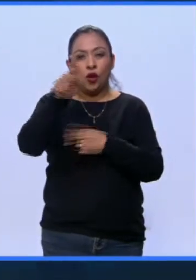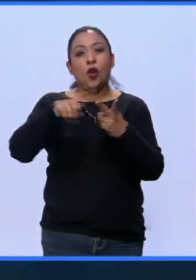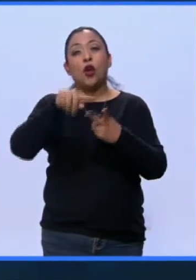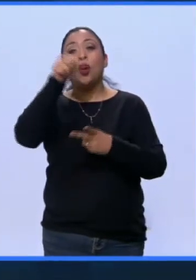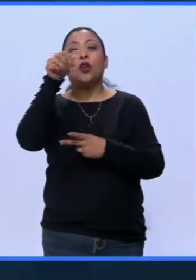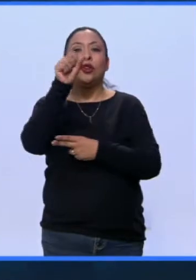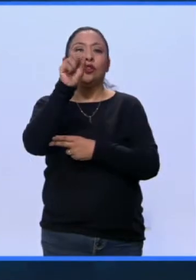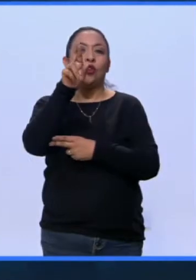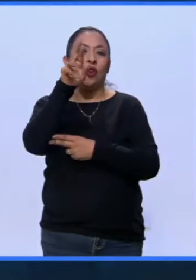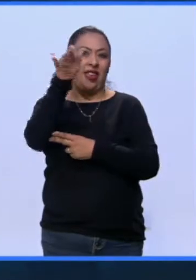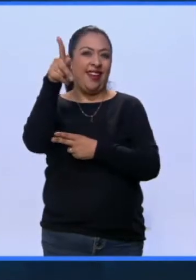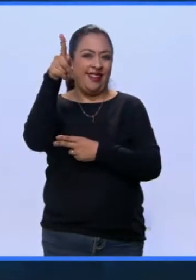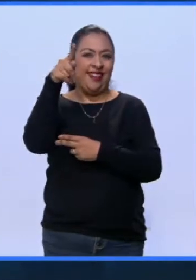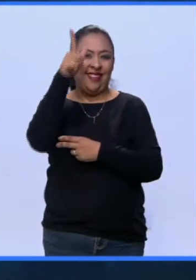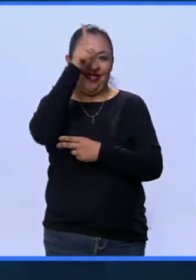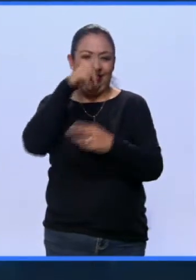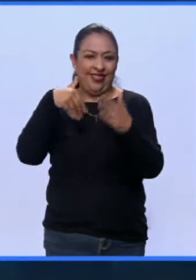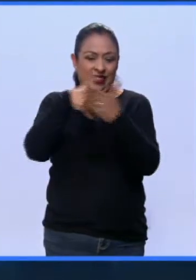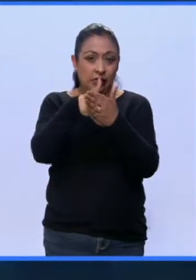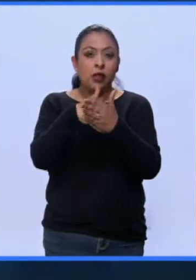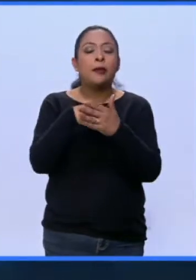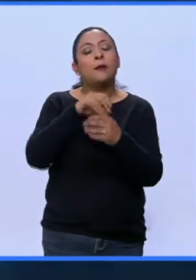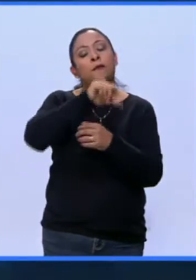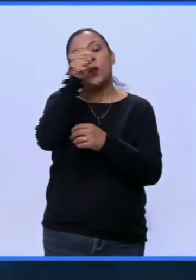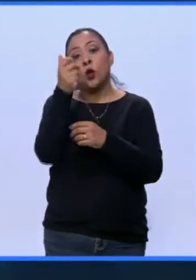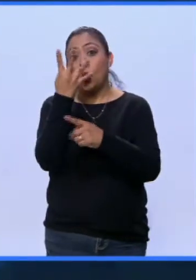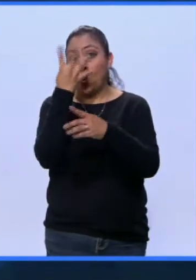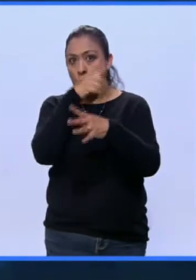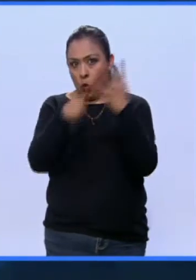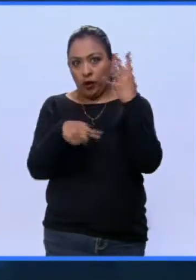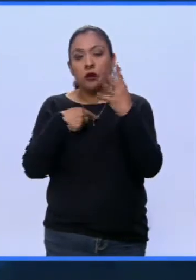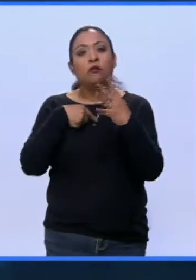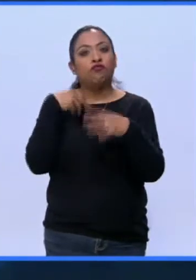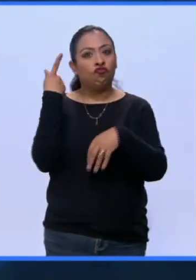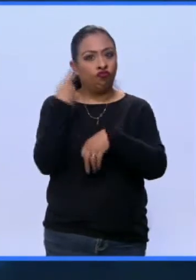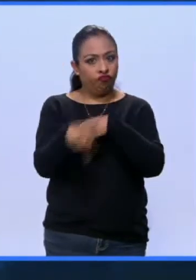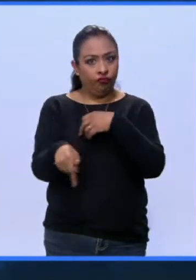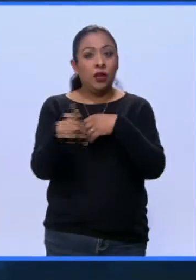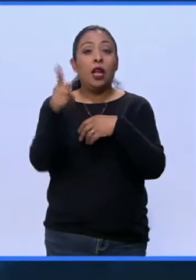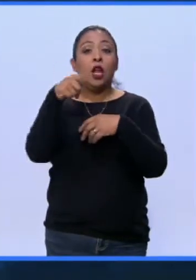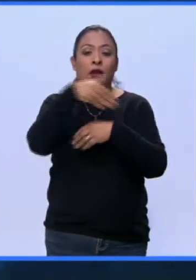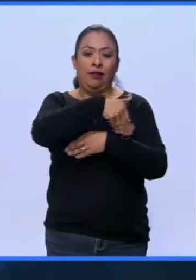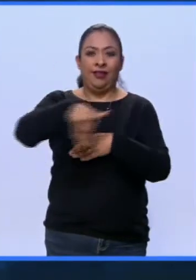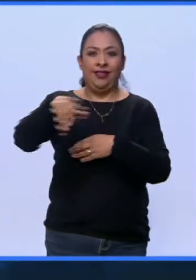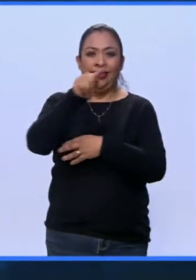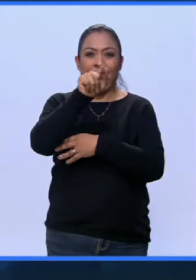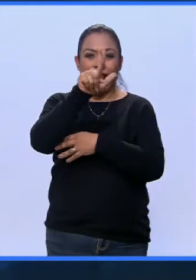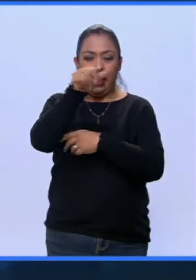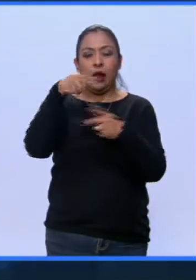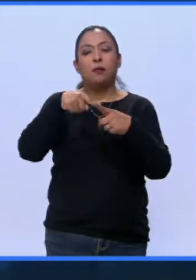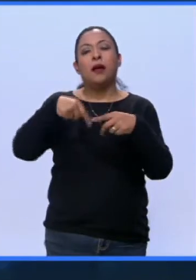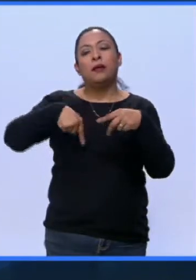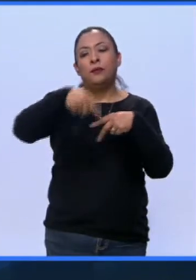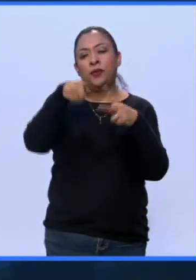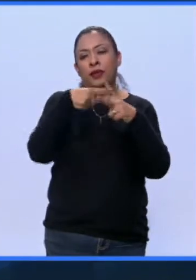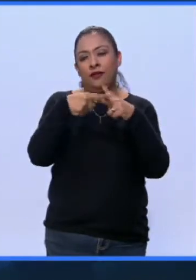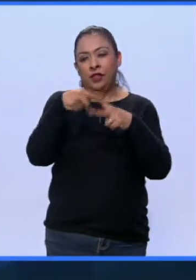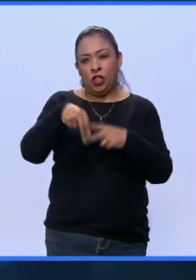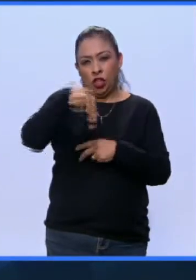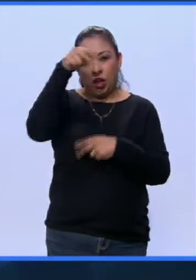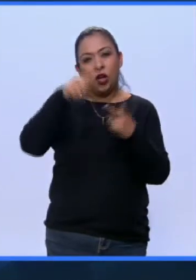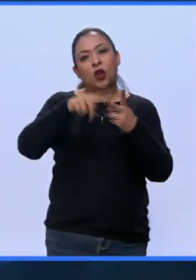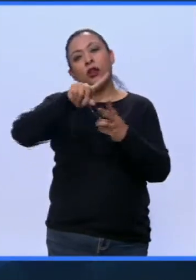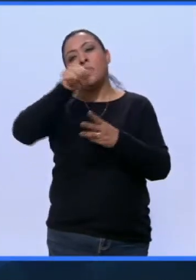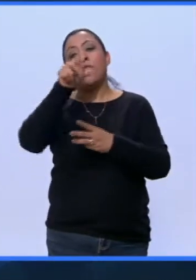de Tasqueña. Y tenemos detectados cuatro con daños graves, dos en Tlalpan, uno en División del Norte y otro en Dakota.